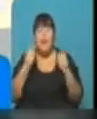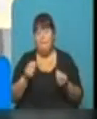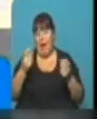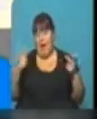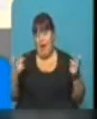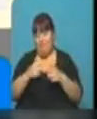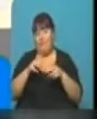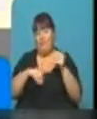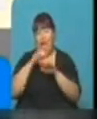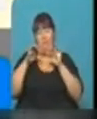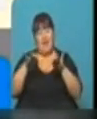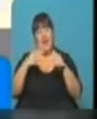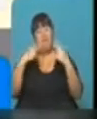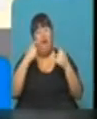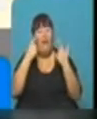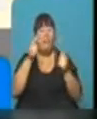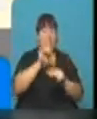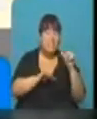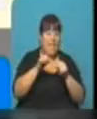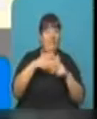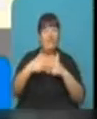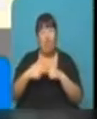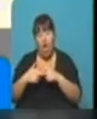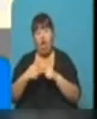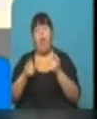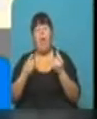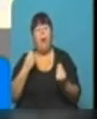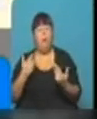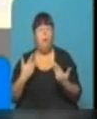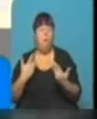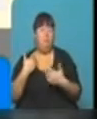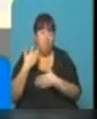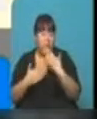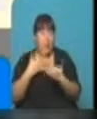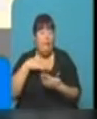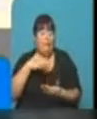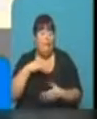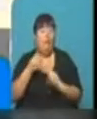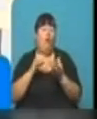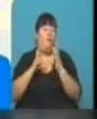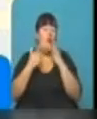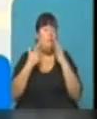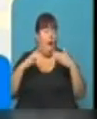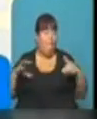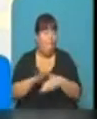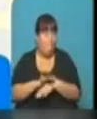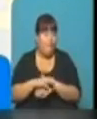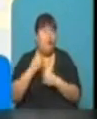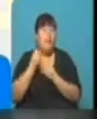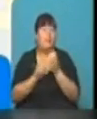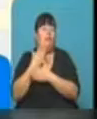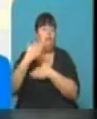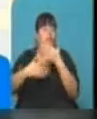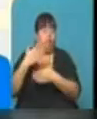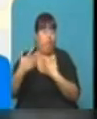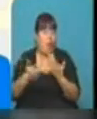encuentro familiar para acercarnos a la ciencia, a la tecnología, para poder ir comprendiendo de una manera más exacta cómo se van desarrollando todos